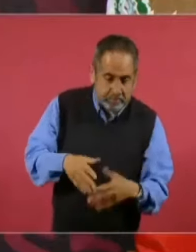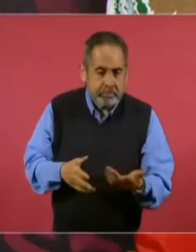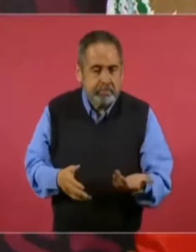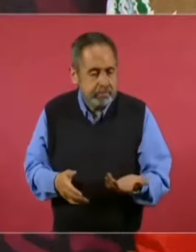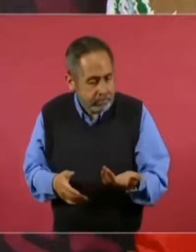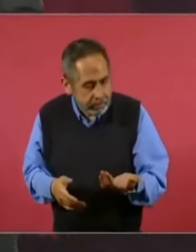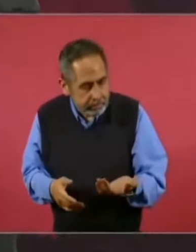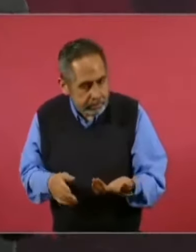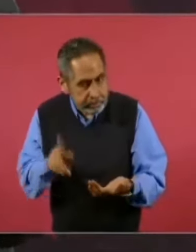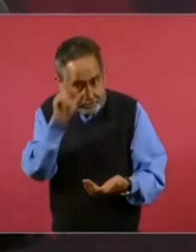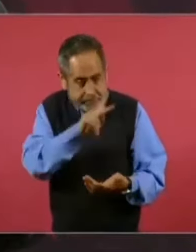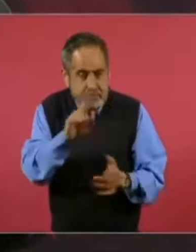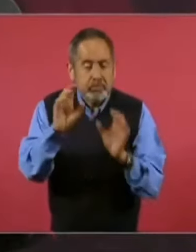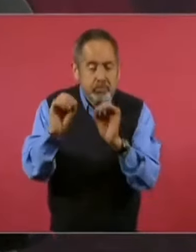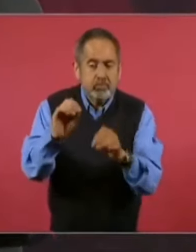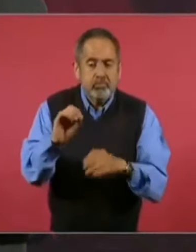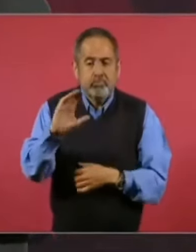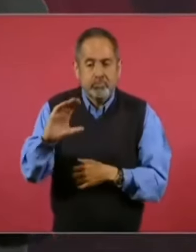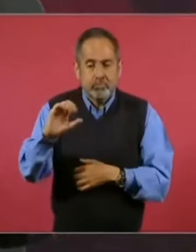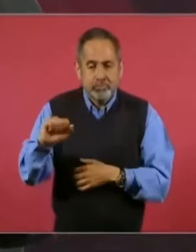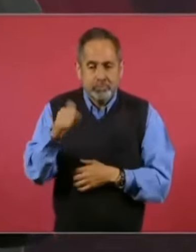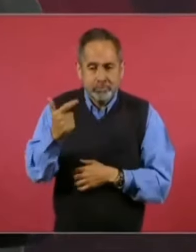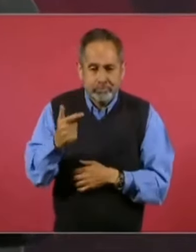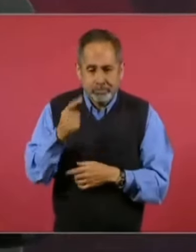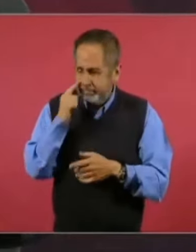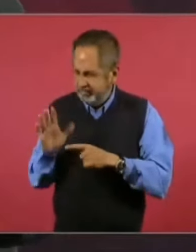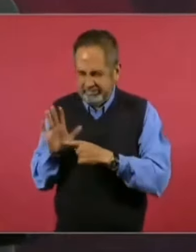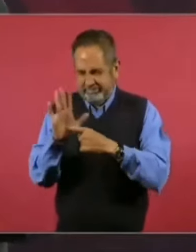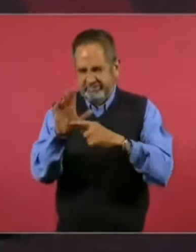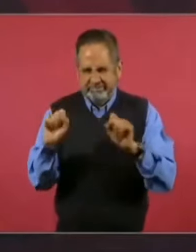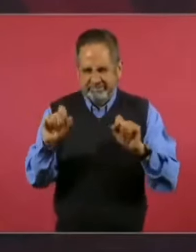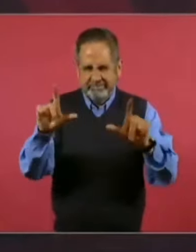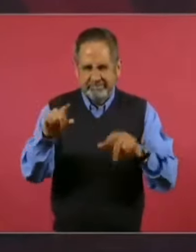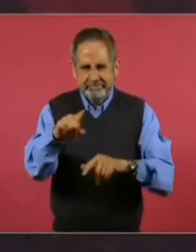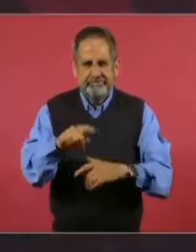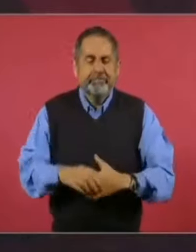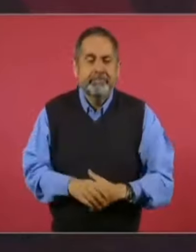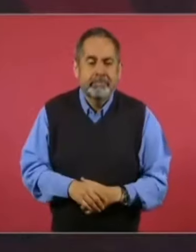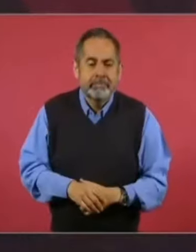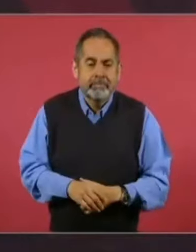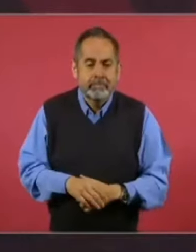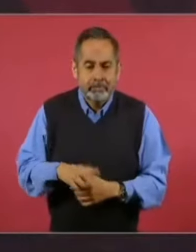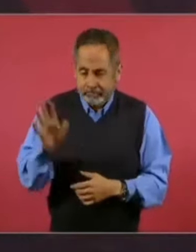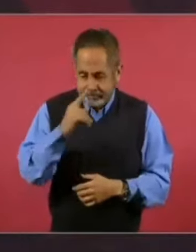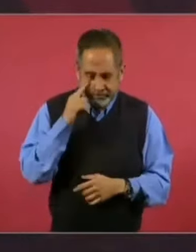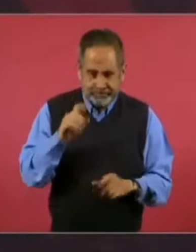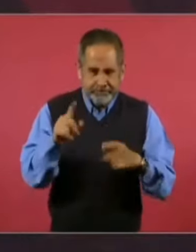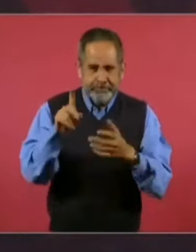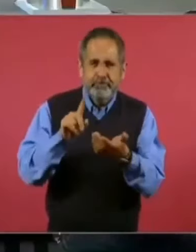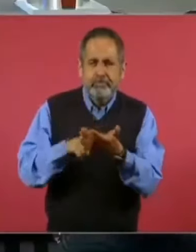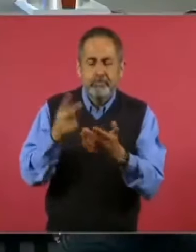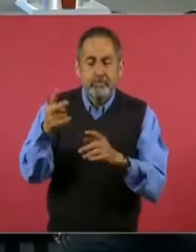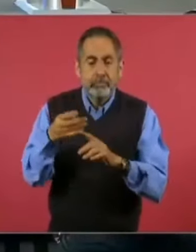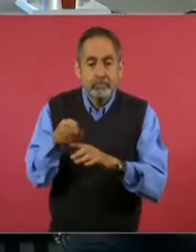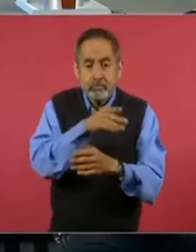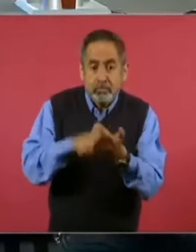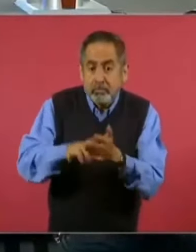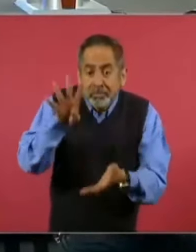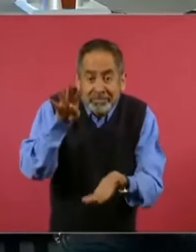O la de Salinas, ¿por qué no la pones? No, que de 4 mil